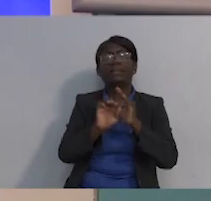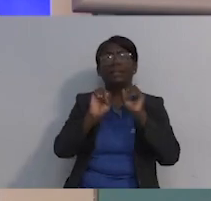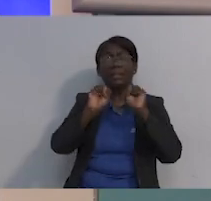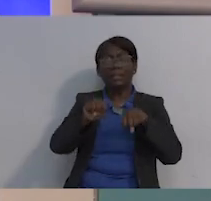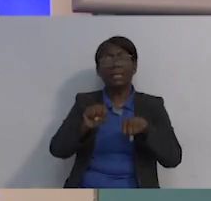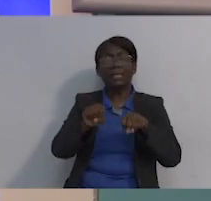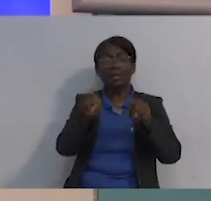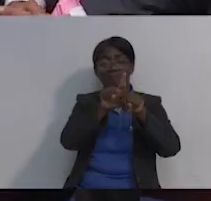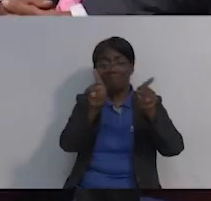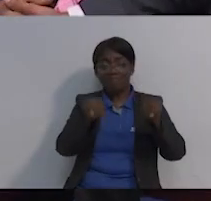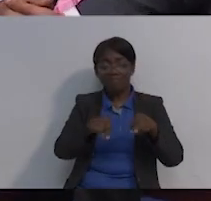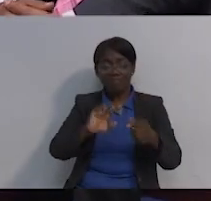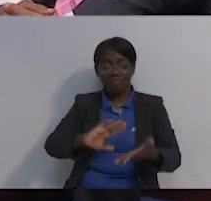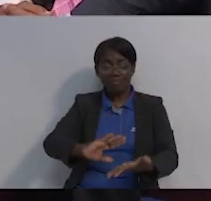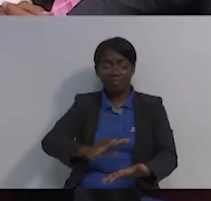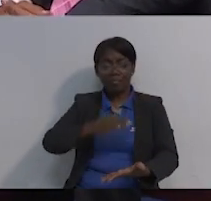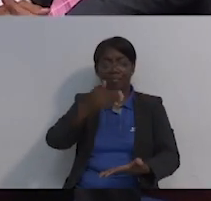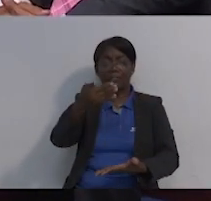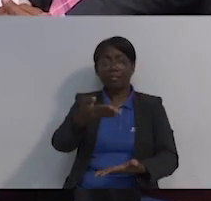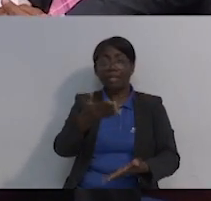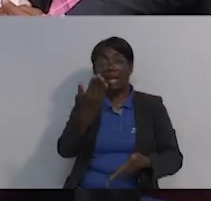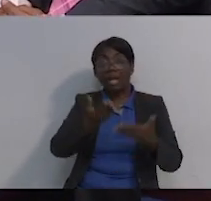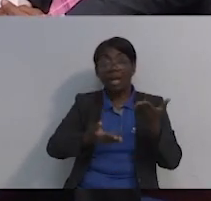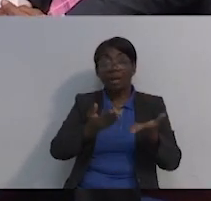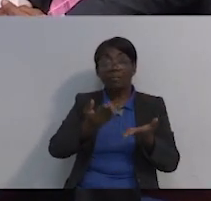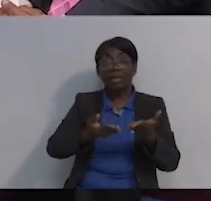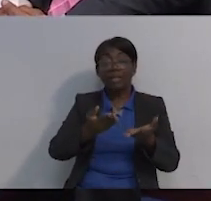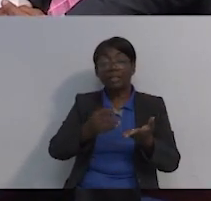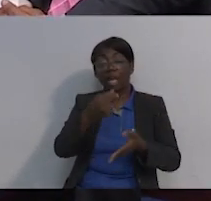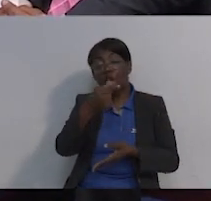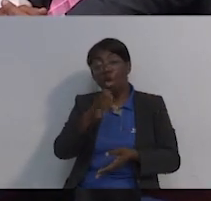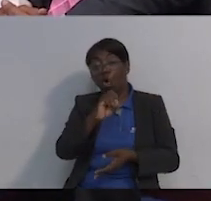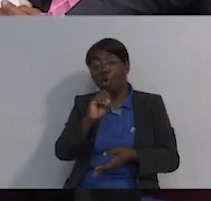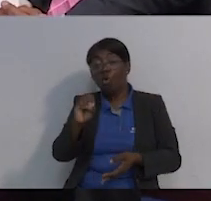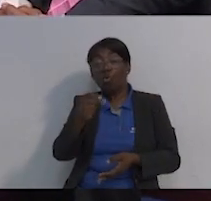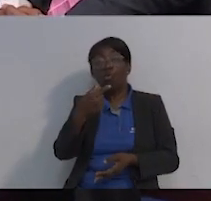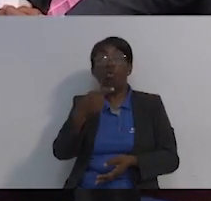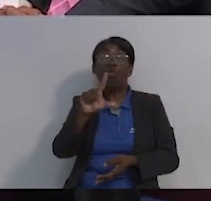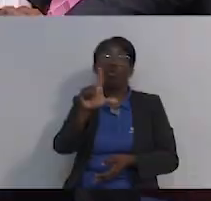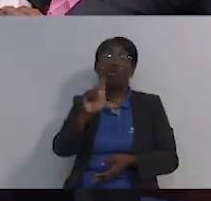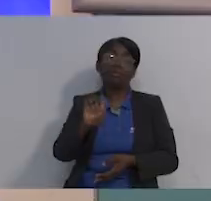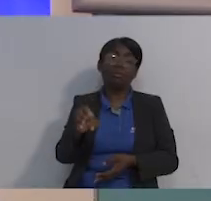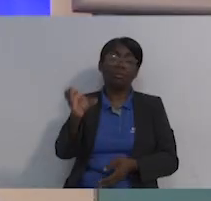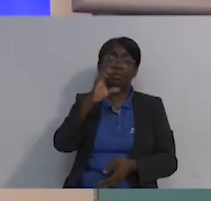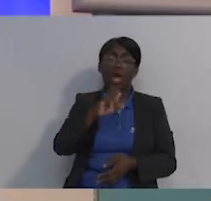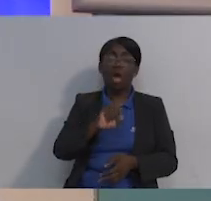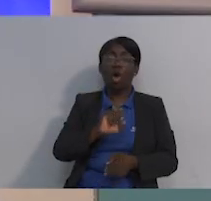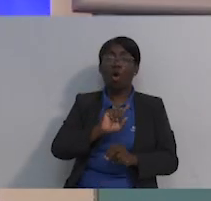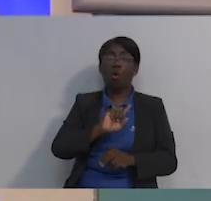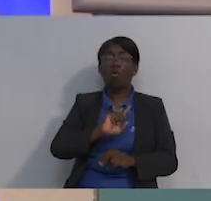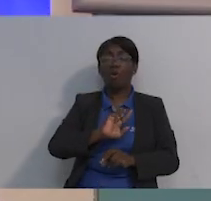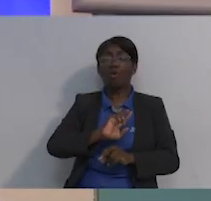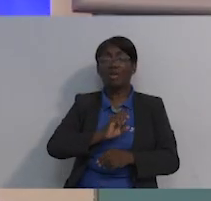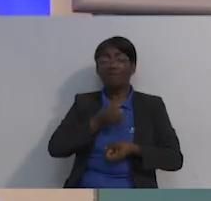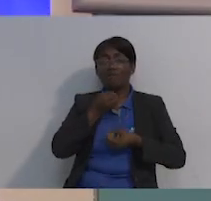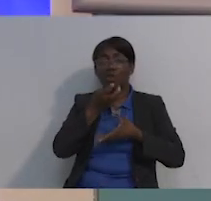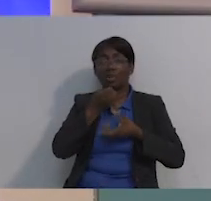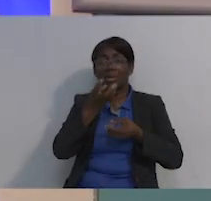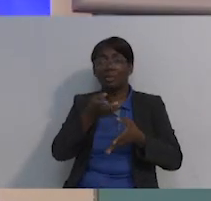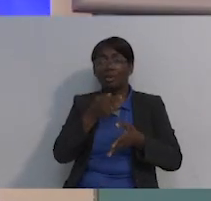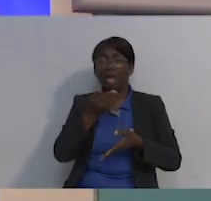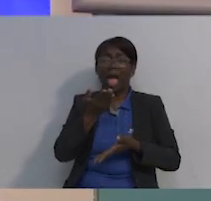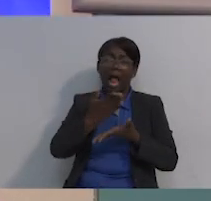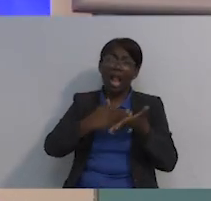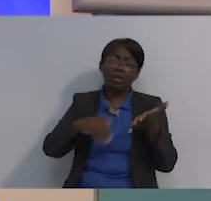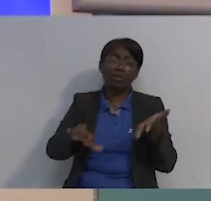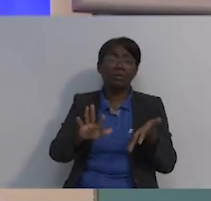mucho, porque también puede tener desinformación. Entonces, pero por lo menos tiene una base como para